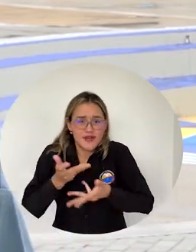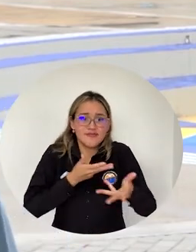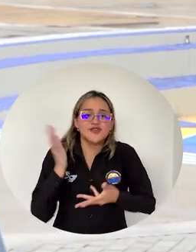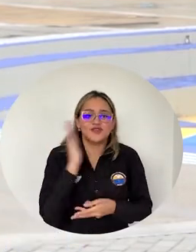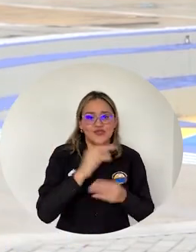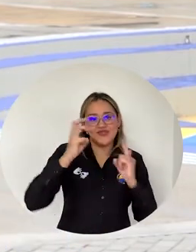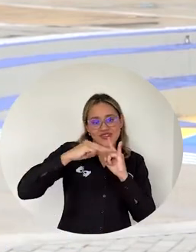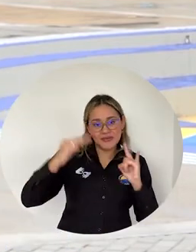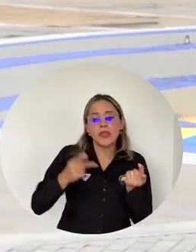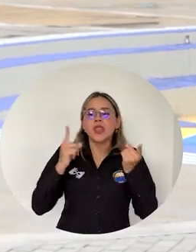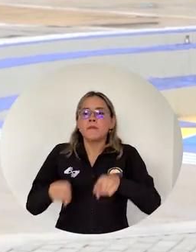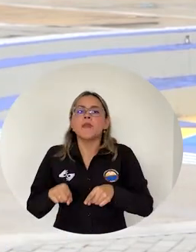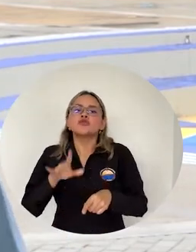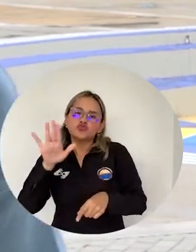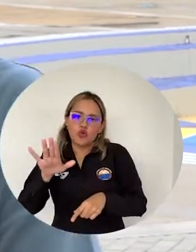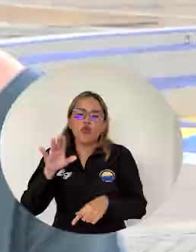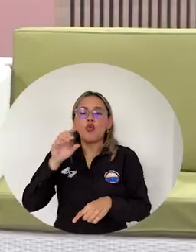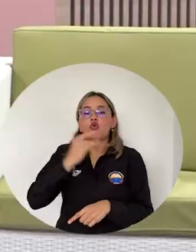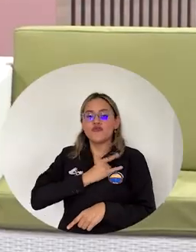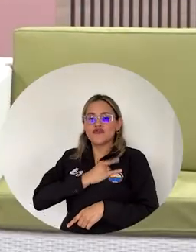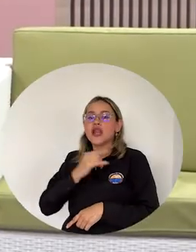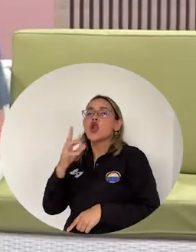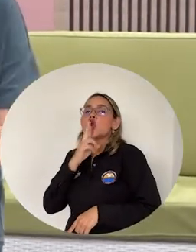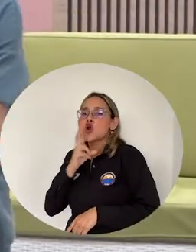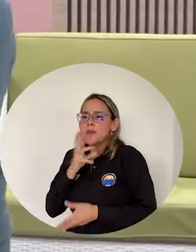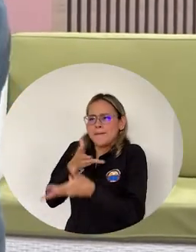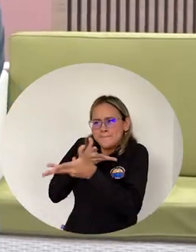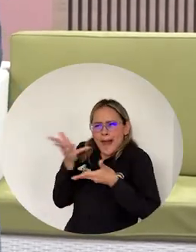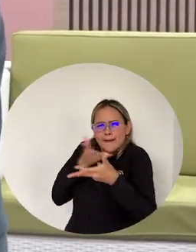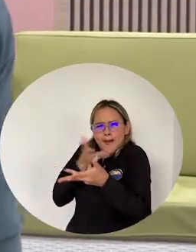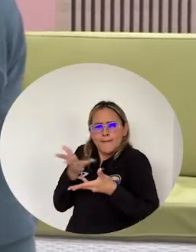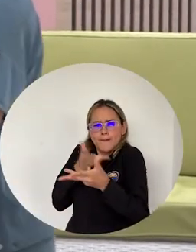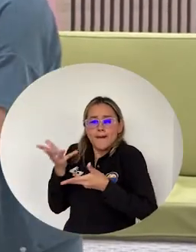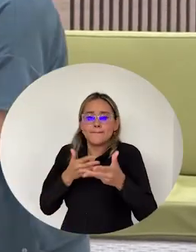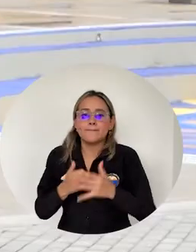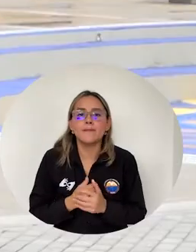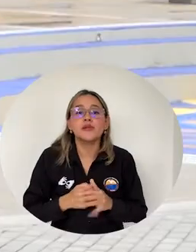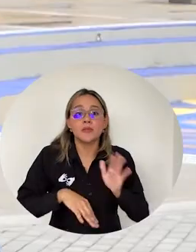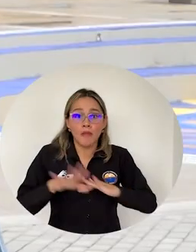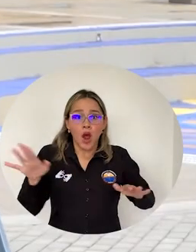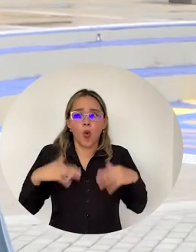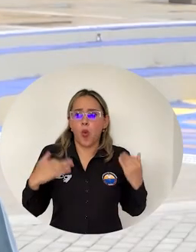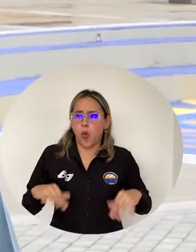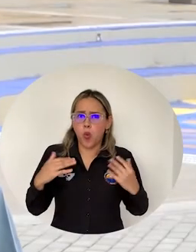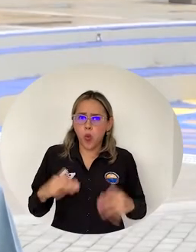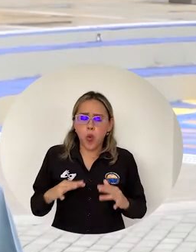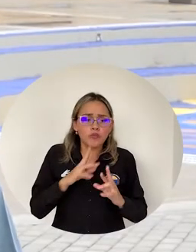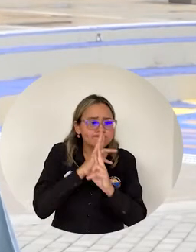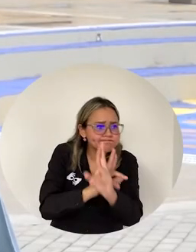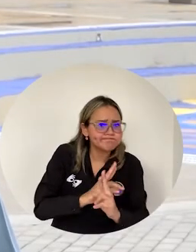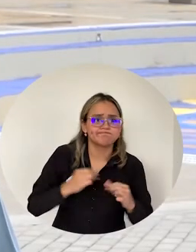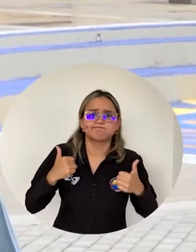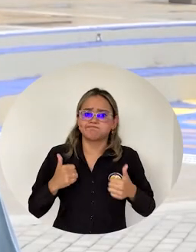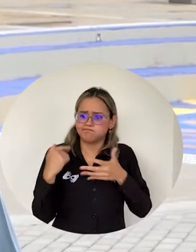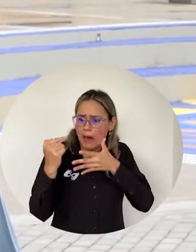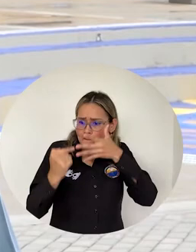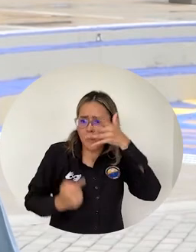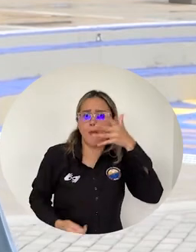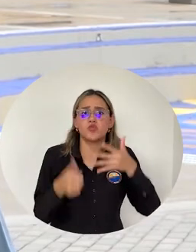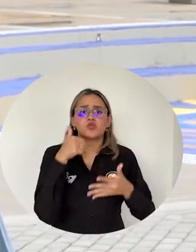colegas Amigos De la Universidad de Roma Hemos logrado Muchos resultados Con